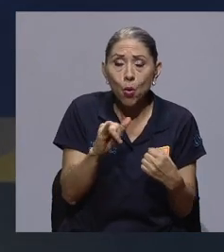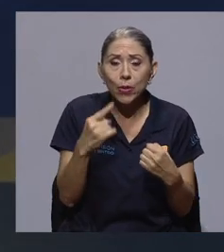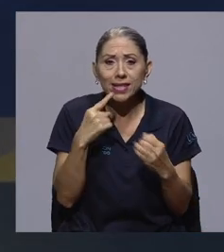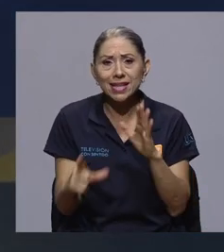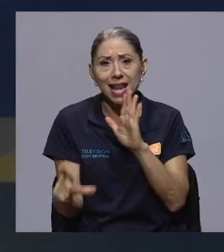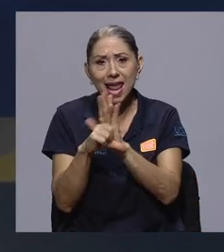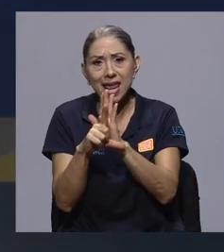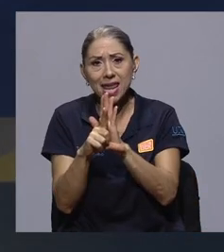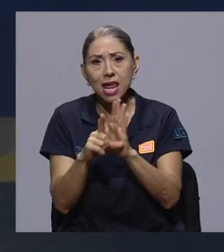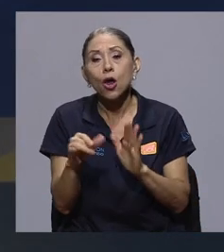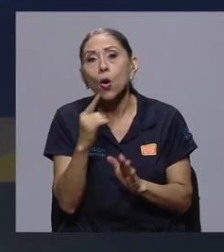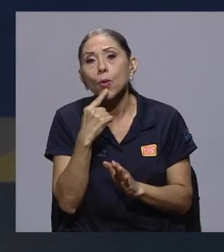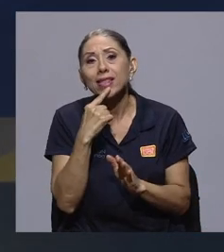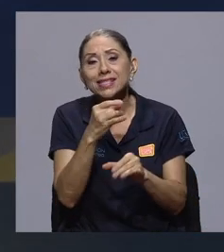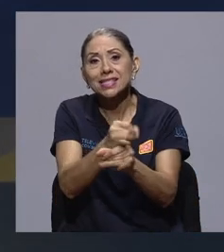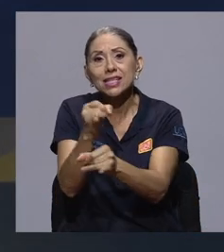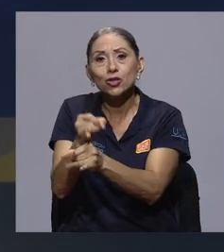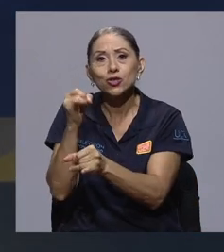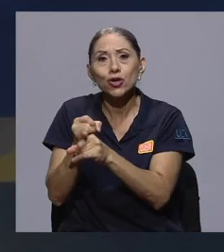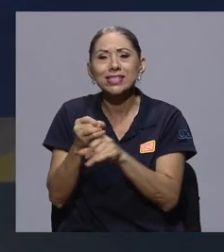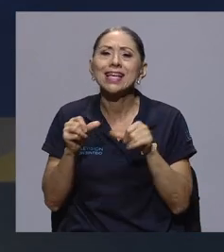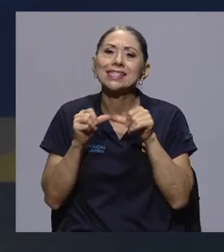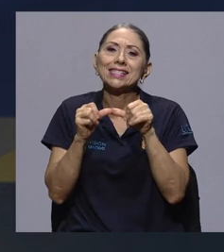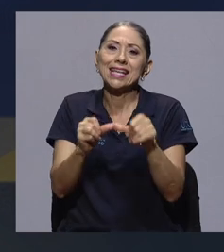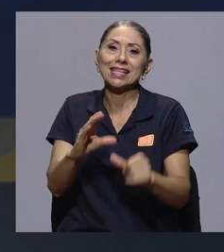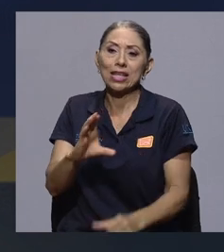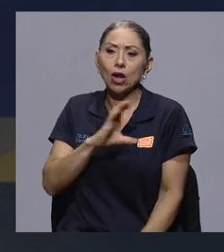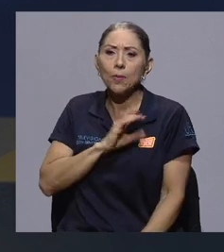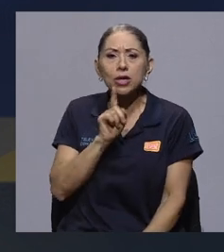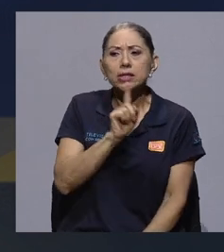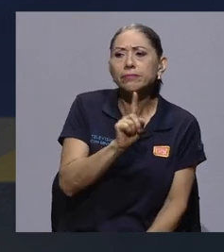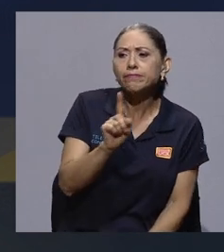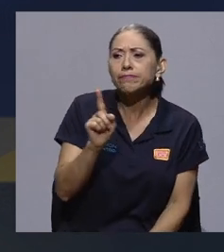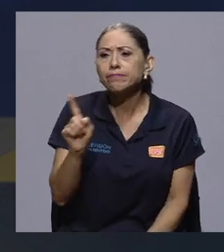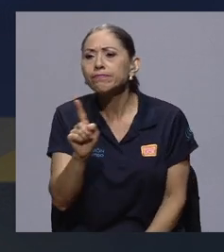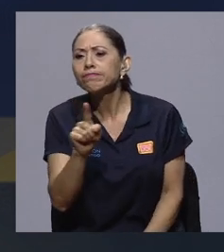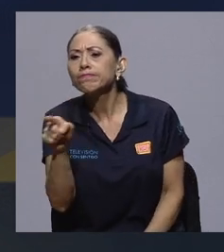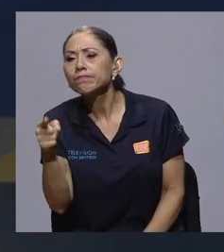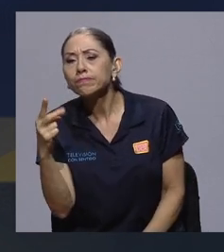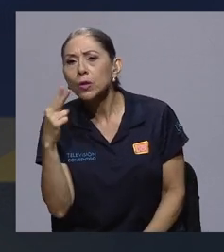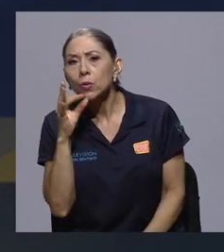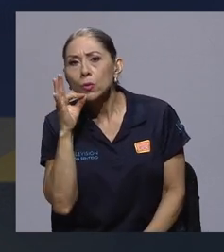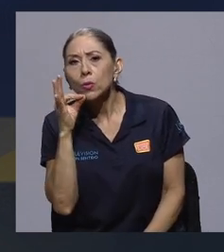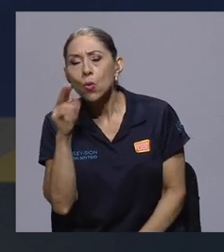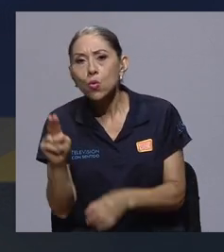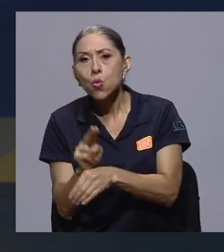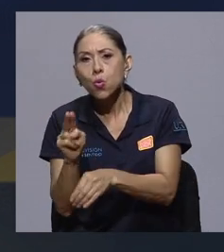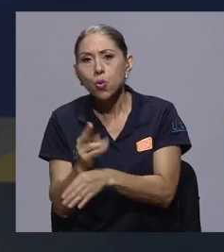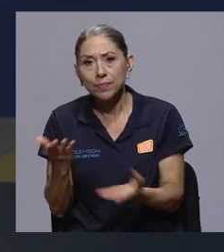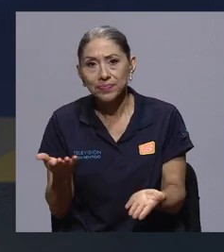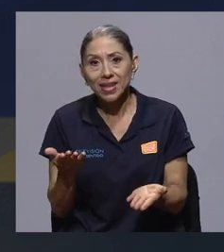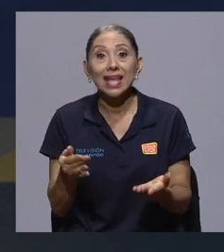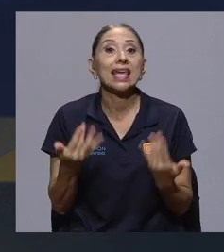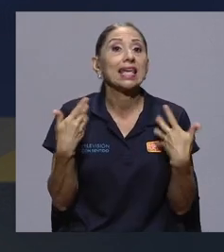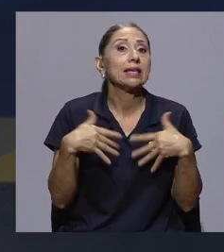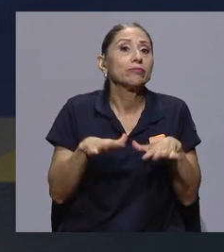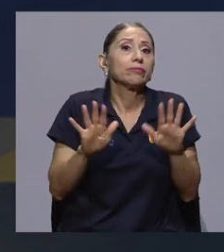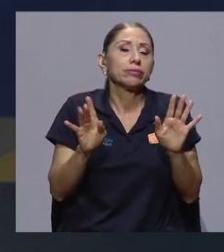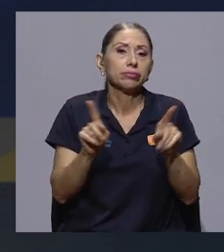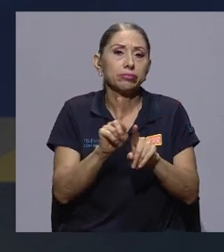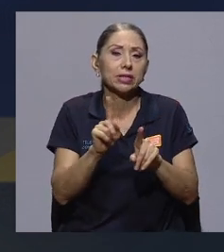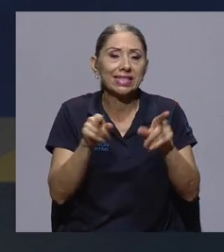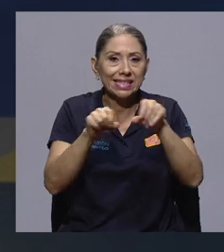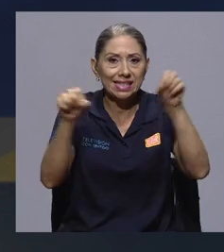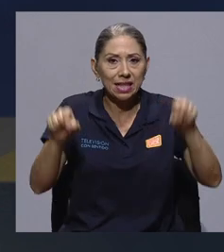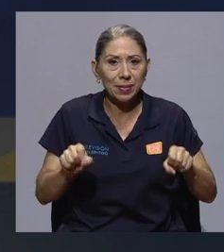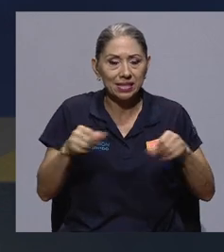nuestra ley, como lo dicen nuestras instituciones. Porque sigue siendo la policía la que aborda a las personas usuarias y menos aún los sistemas